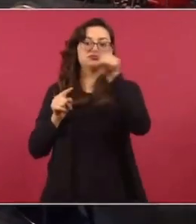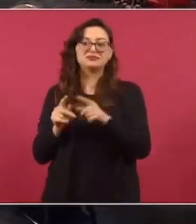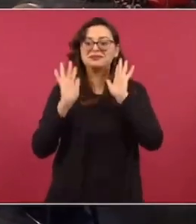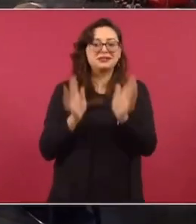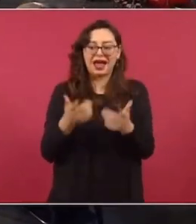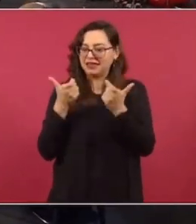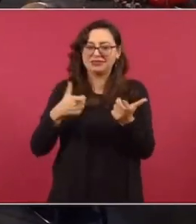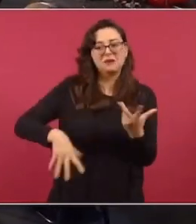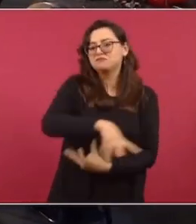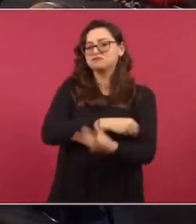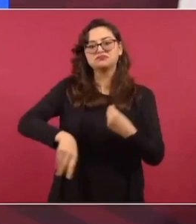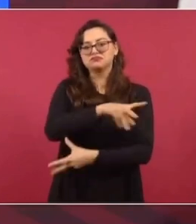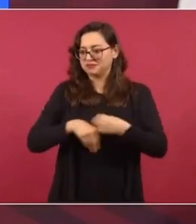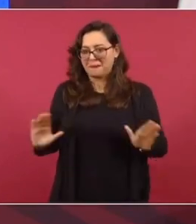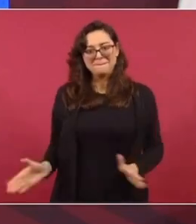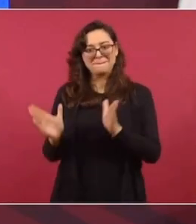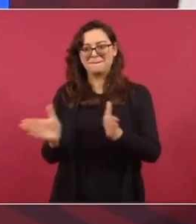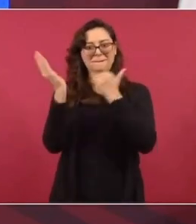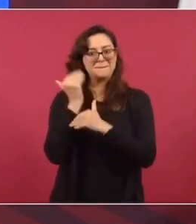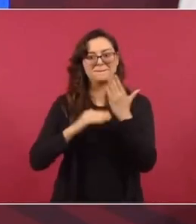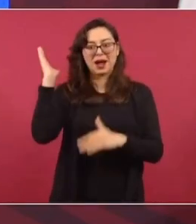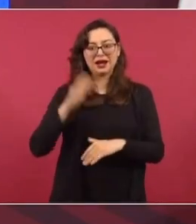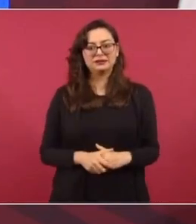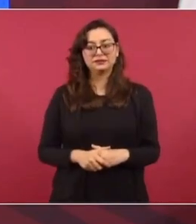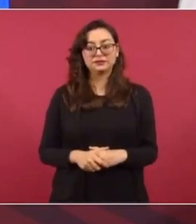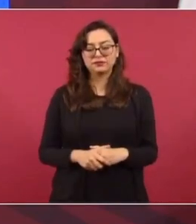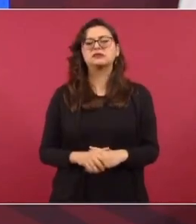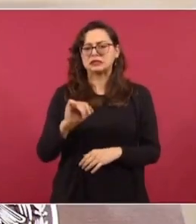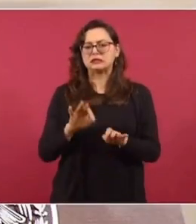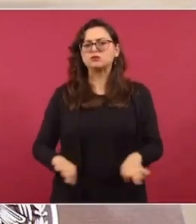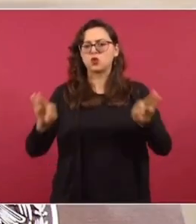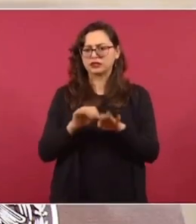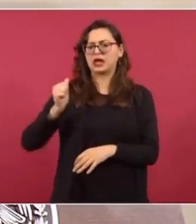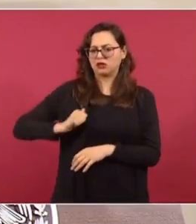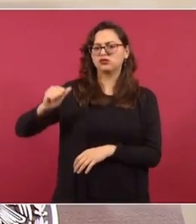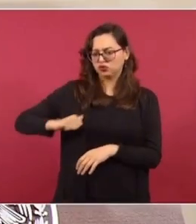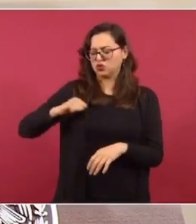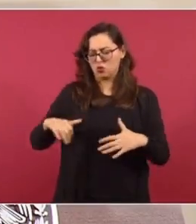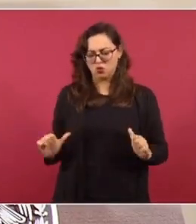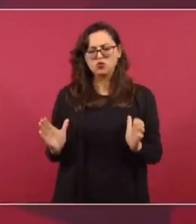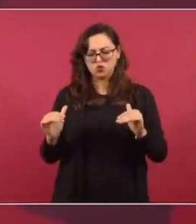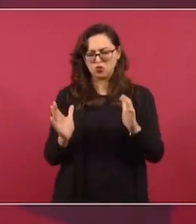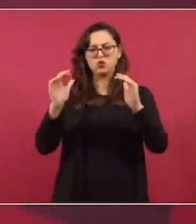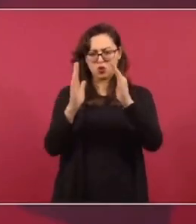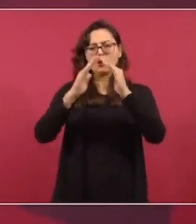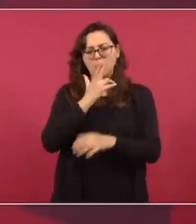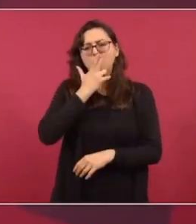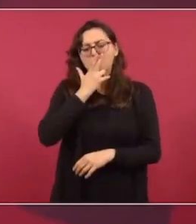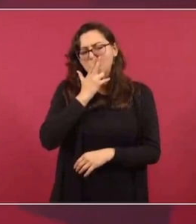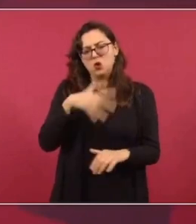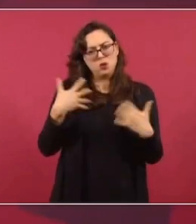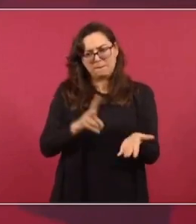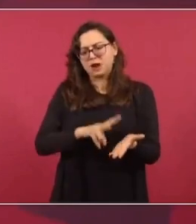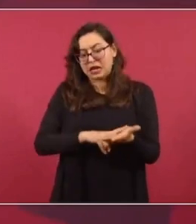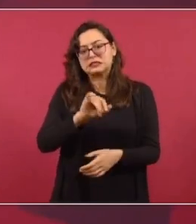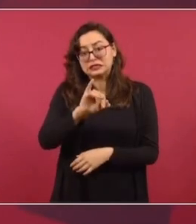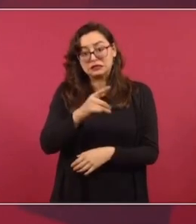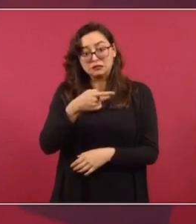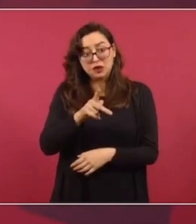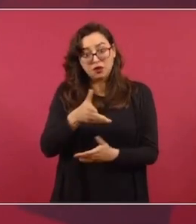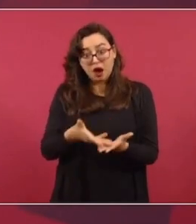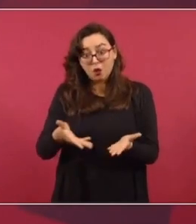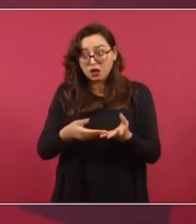Porque tenemos que preocuparnos por las culturas prehispánicas, por los antiguos pobladores de esta región, pero también por los